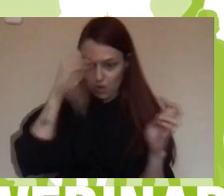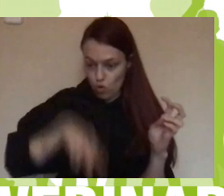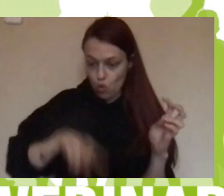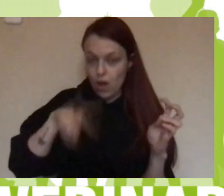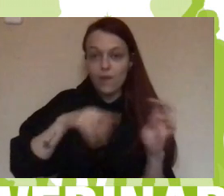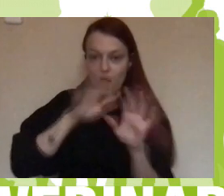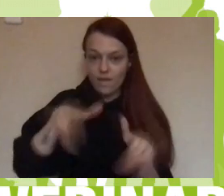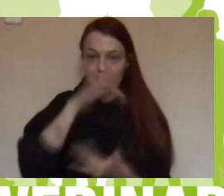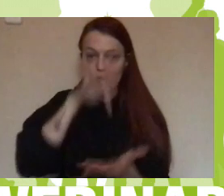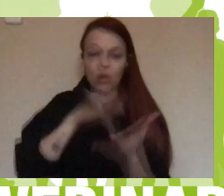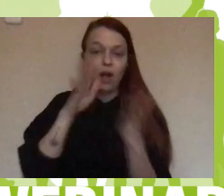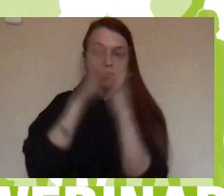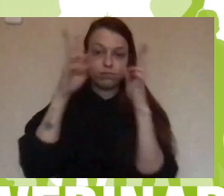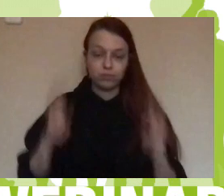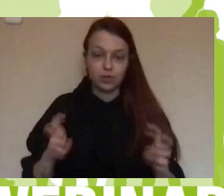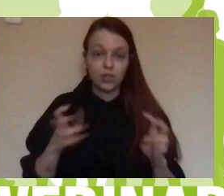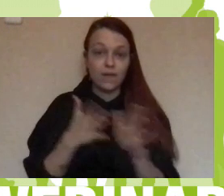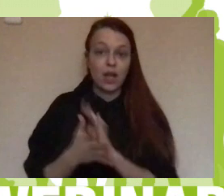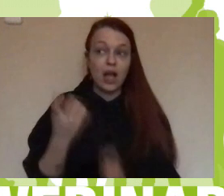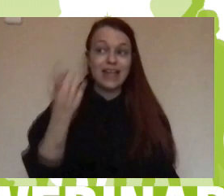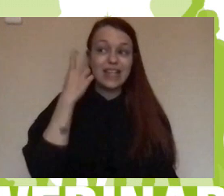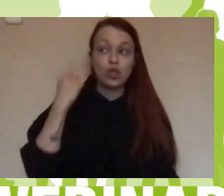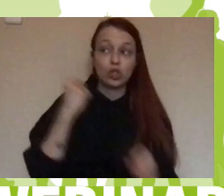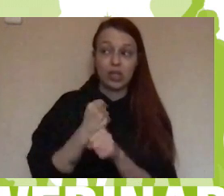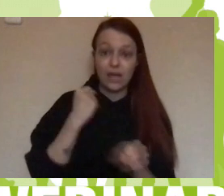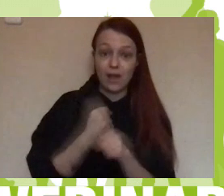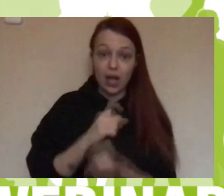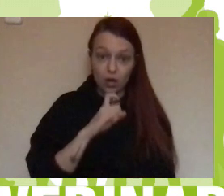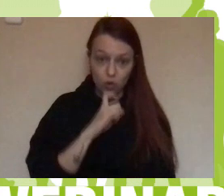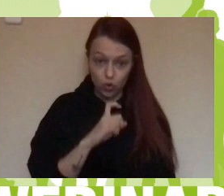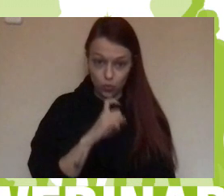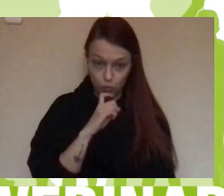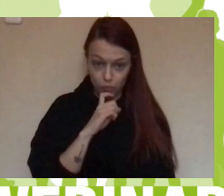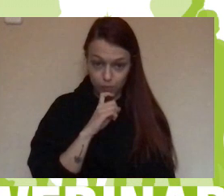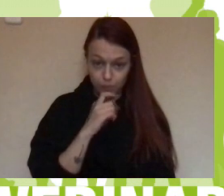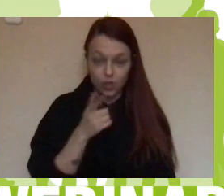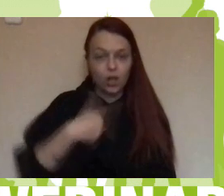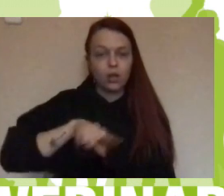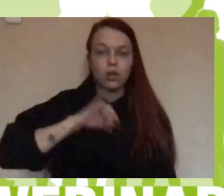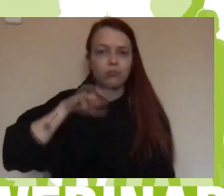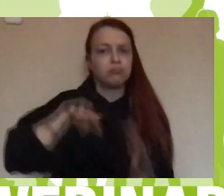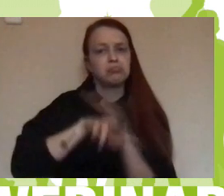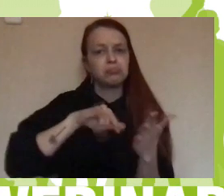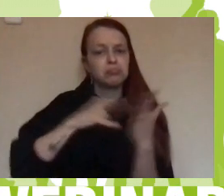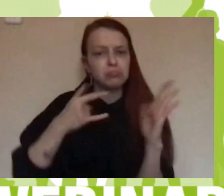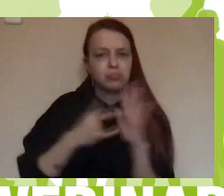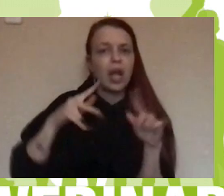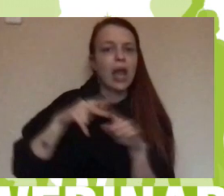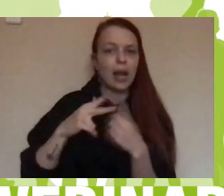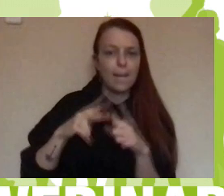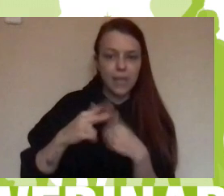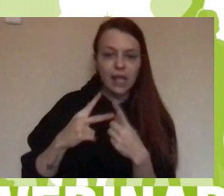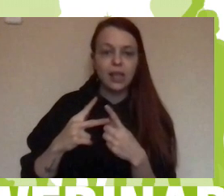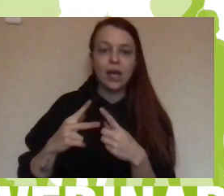con los niños en el aula, pero ¿qué ocurre? Que nosotros teníamos muchos recursos tecnológicos, herramientas, teníamos